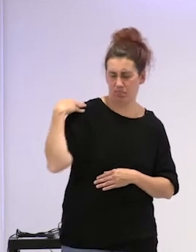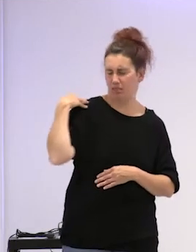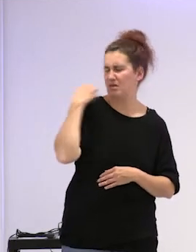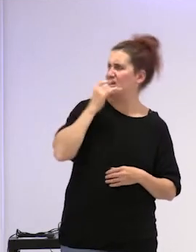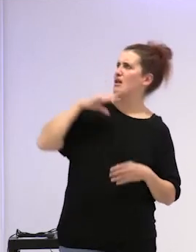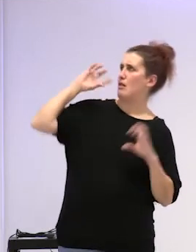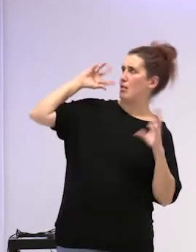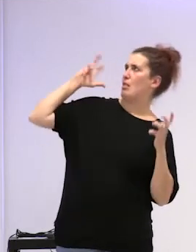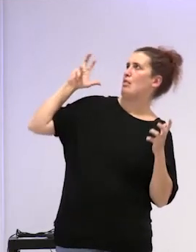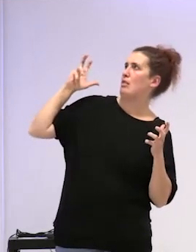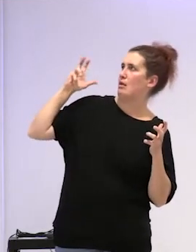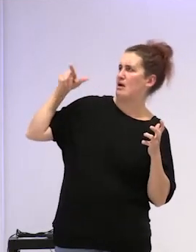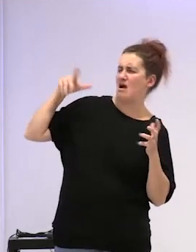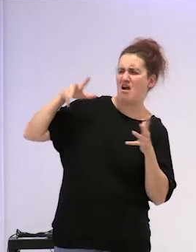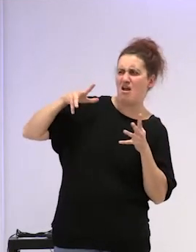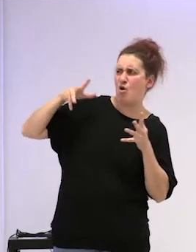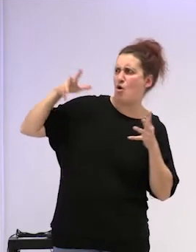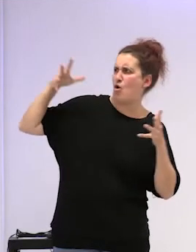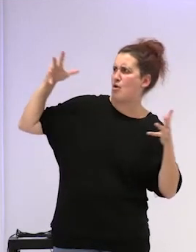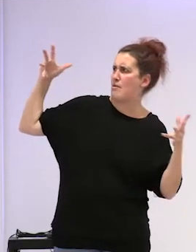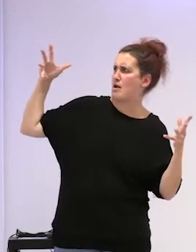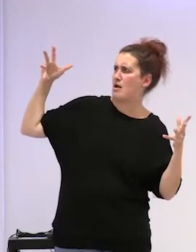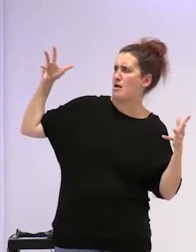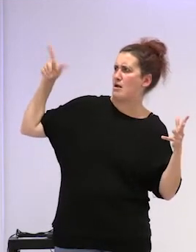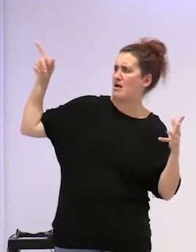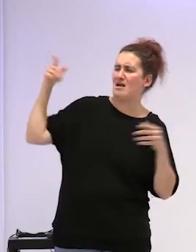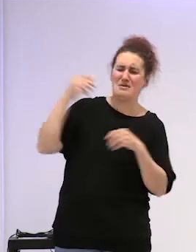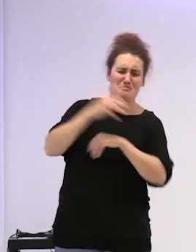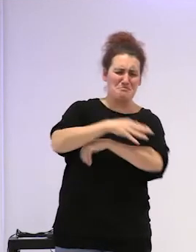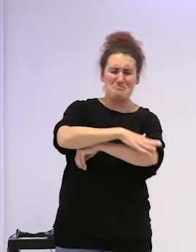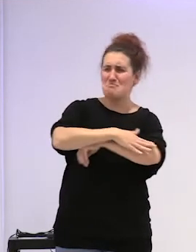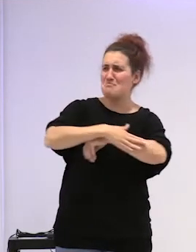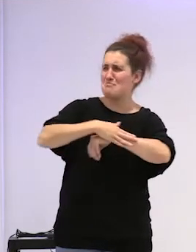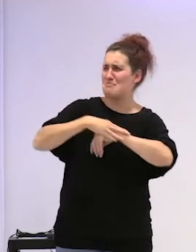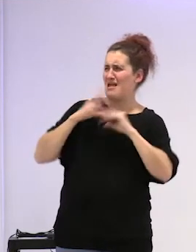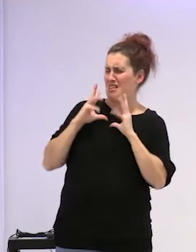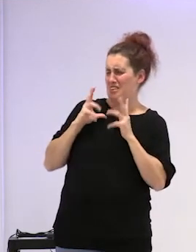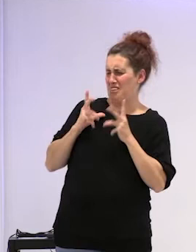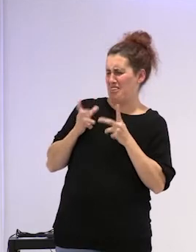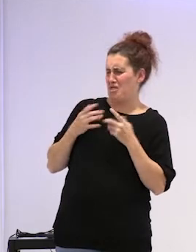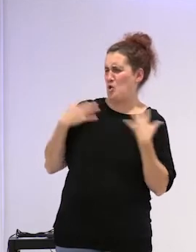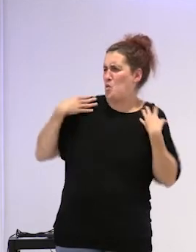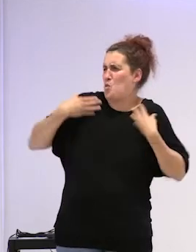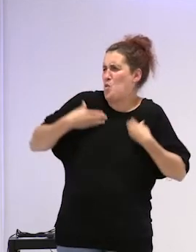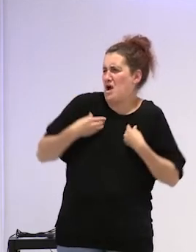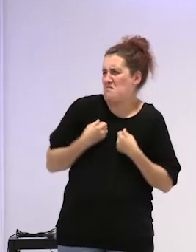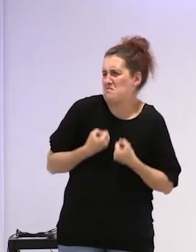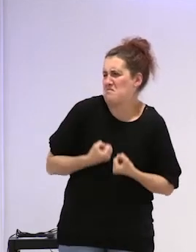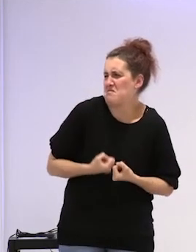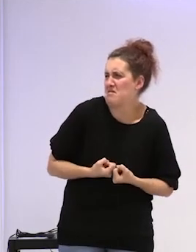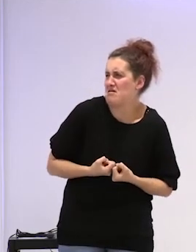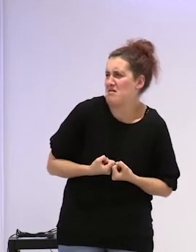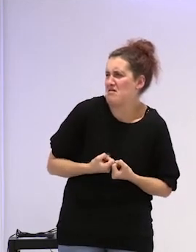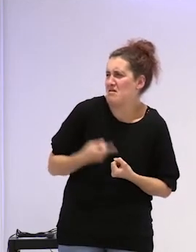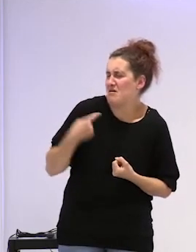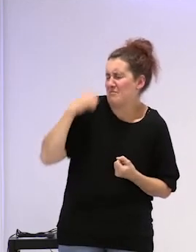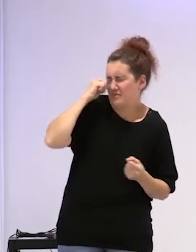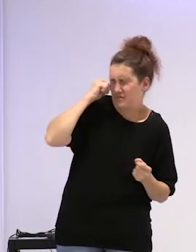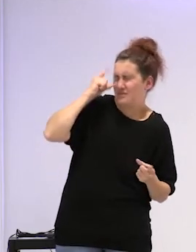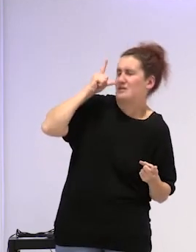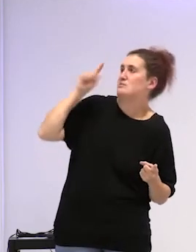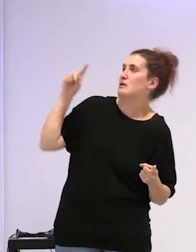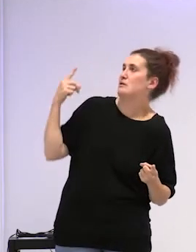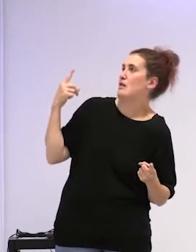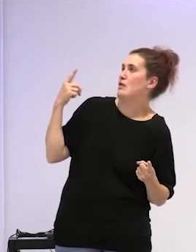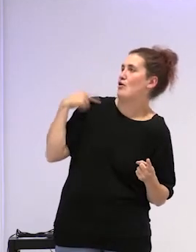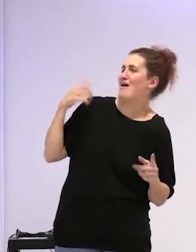enorme con la piel podrida y el cuerpo encorvado me ha despertado con